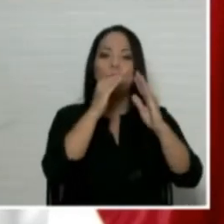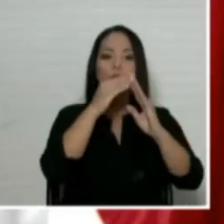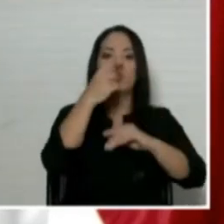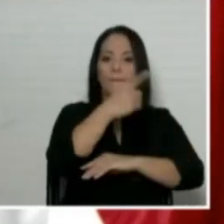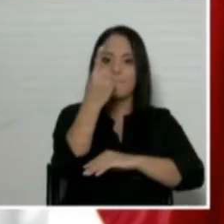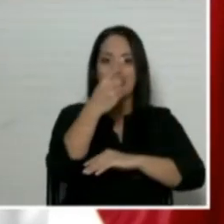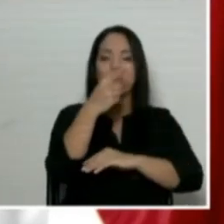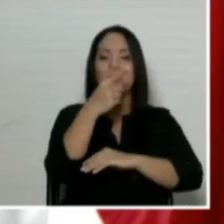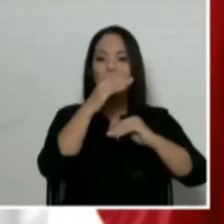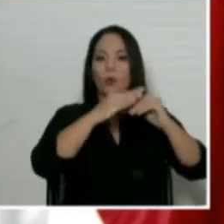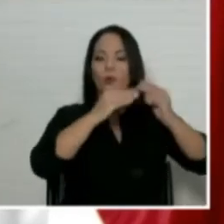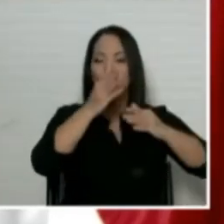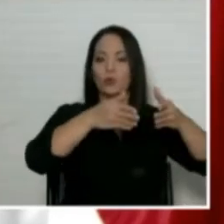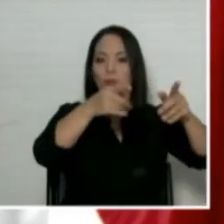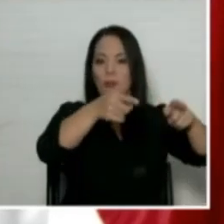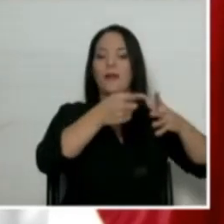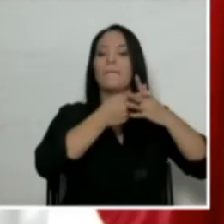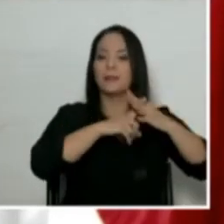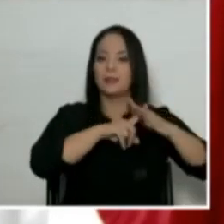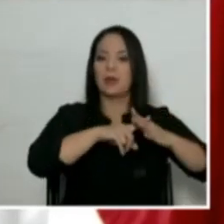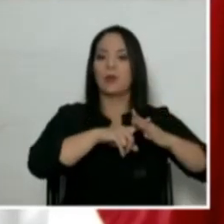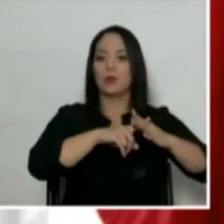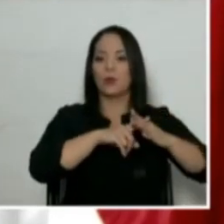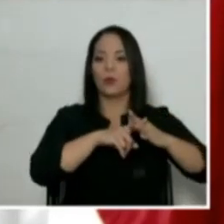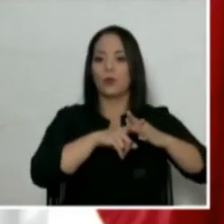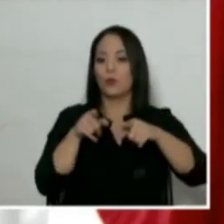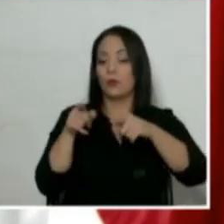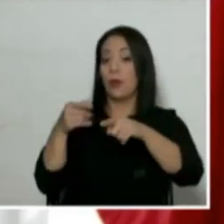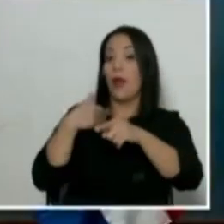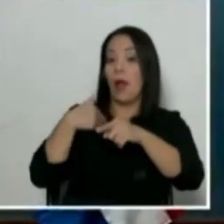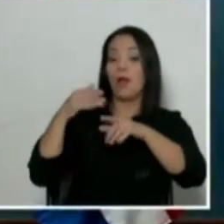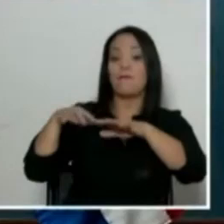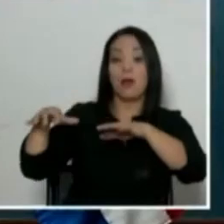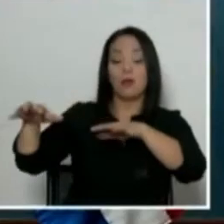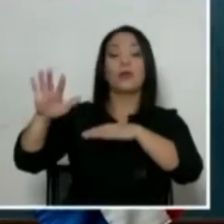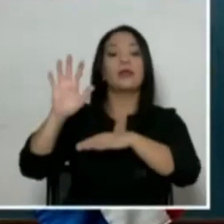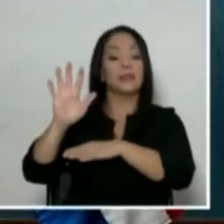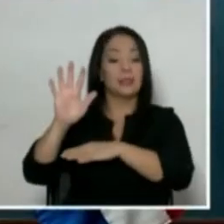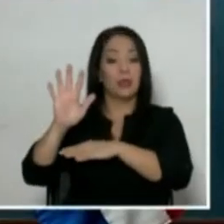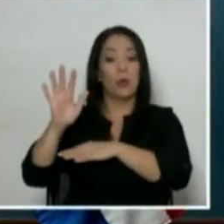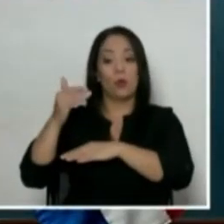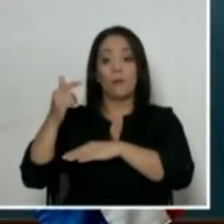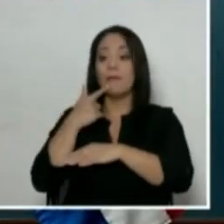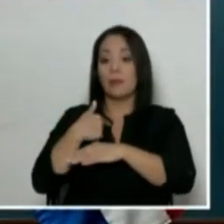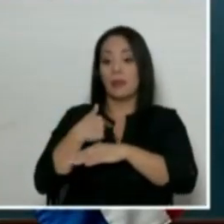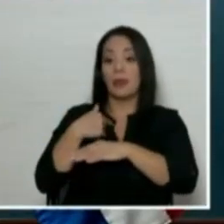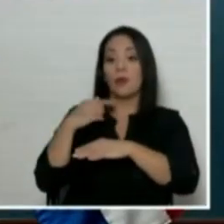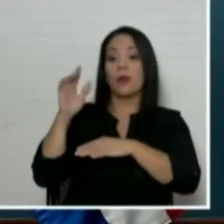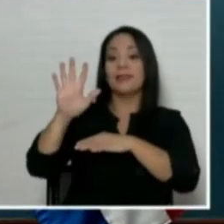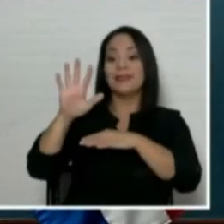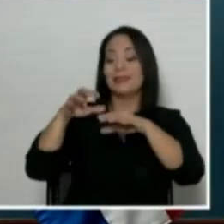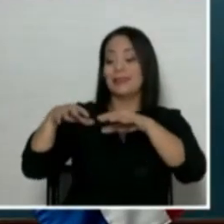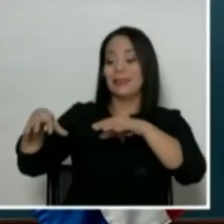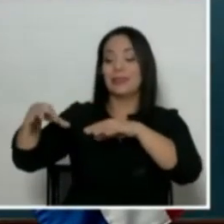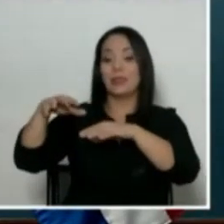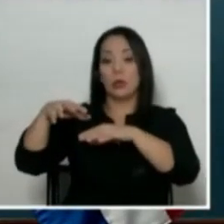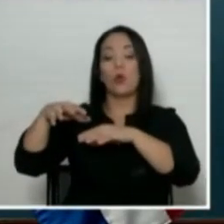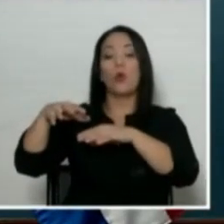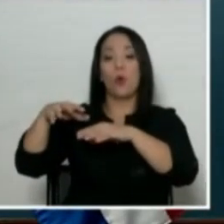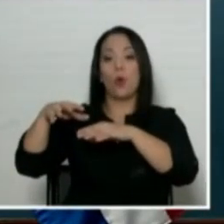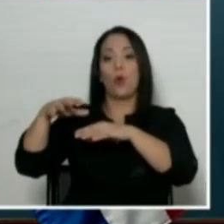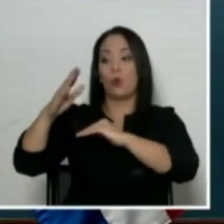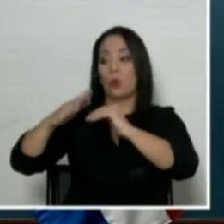construyeron o que lo empezaron a construir. Ya está construido. Hay varios. Hay cinco. De lo que me dijeron del CETEN, hay cinco desarrollos